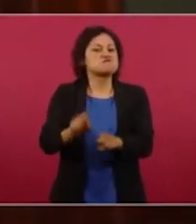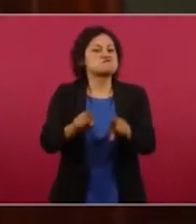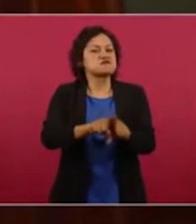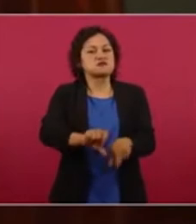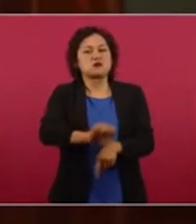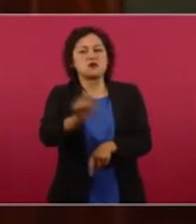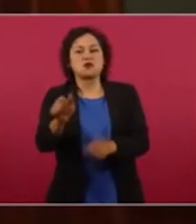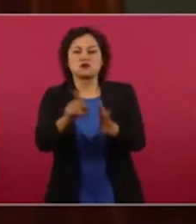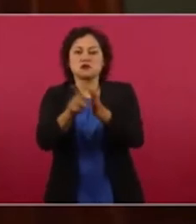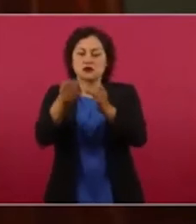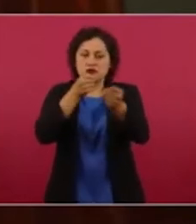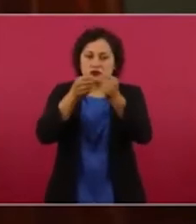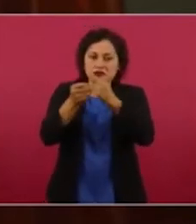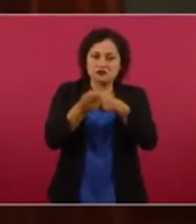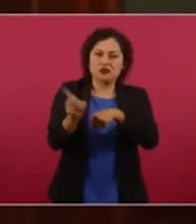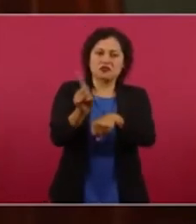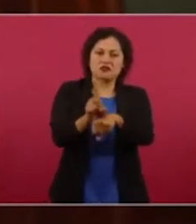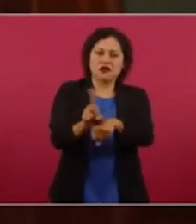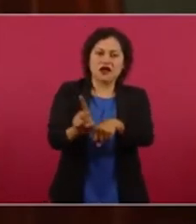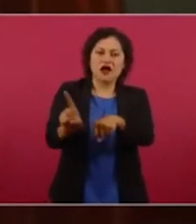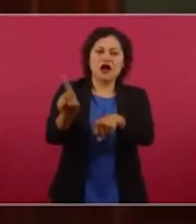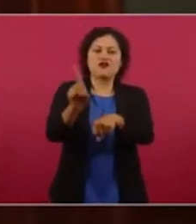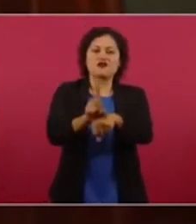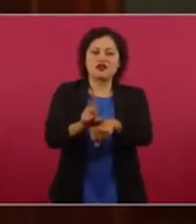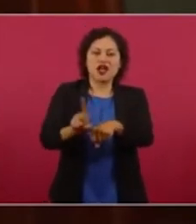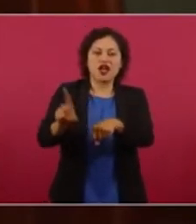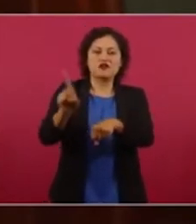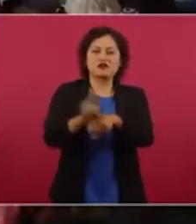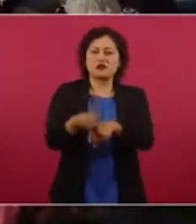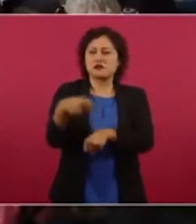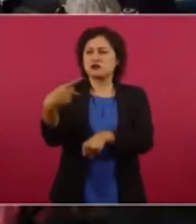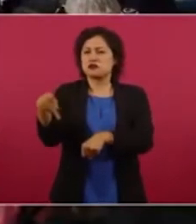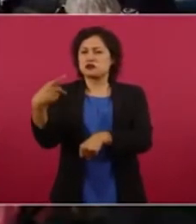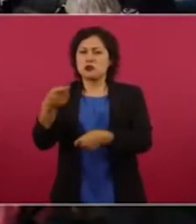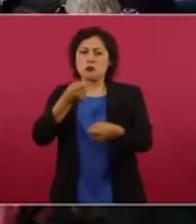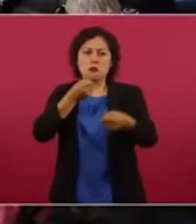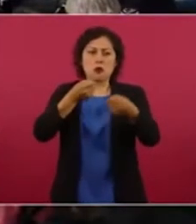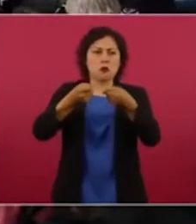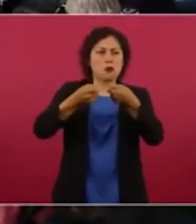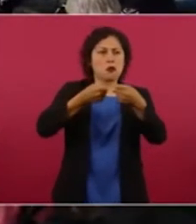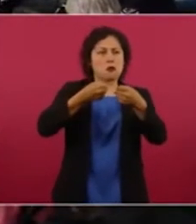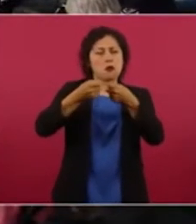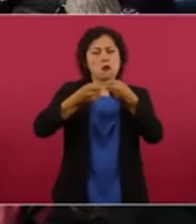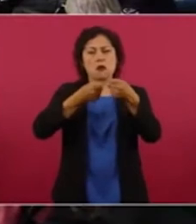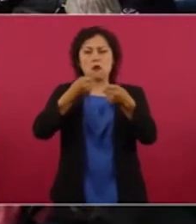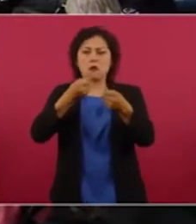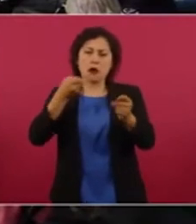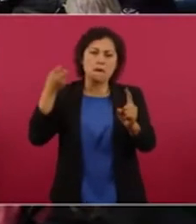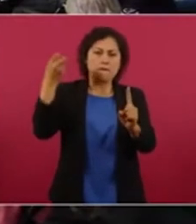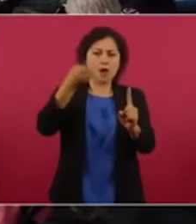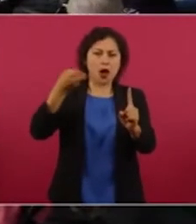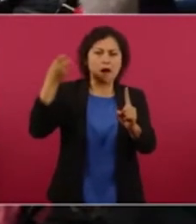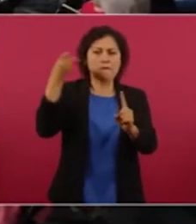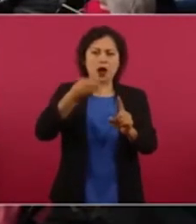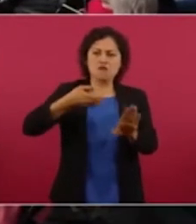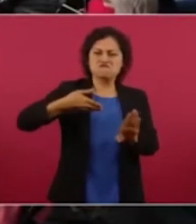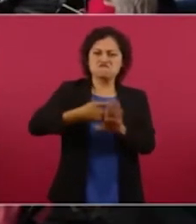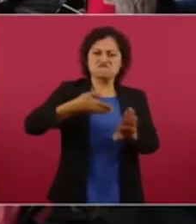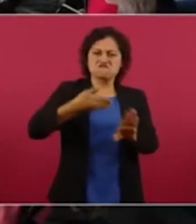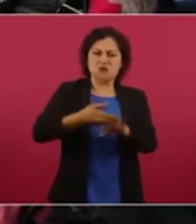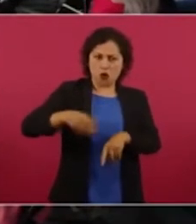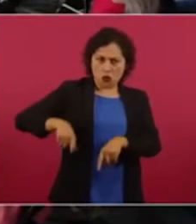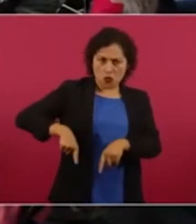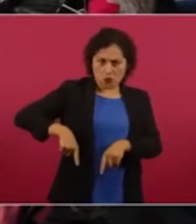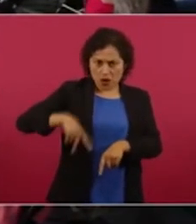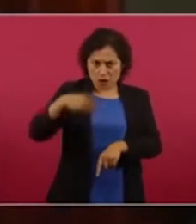sistemáticamente atacan desde sus micrófonos a este gobierno y esta es la portada